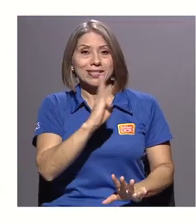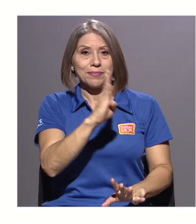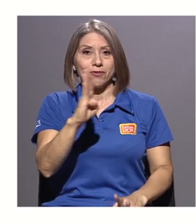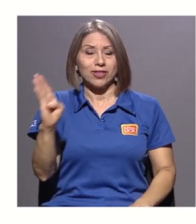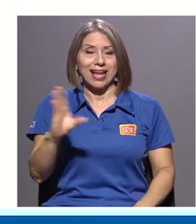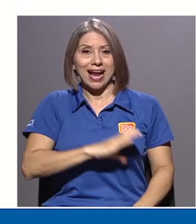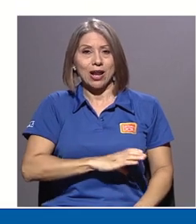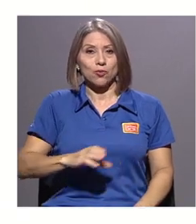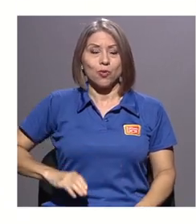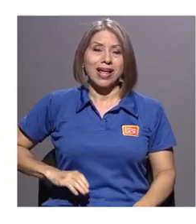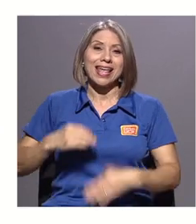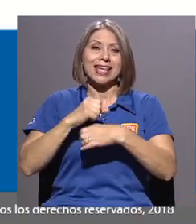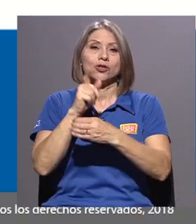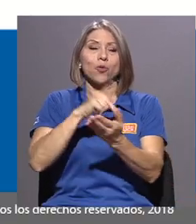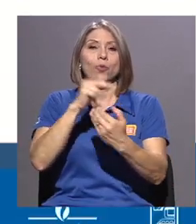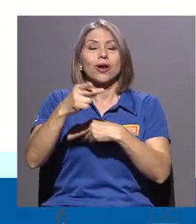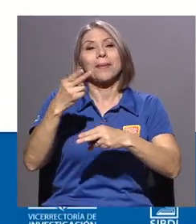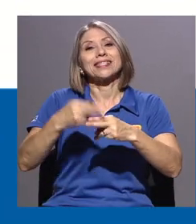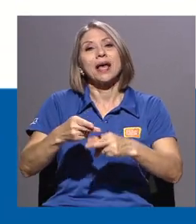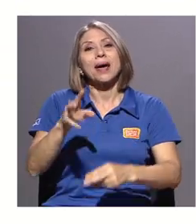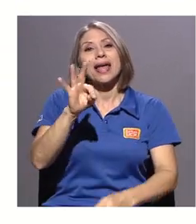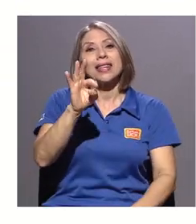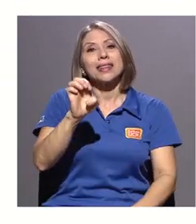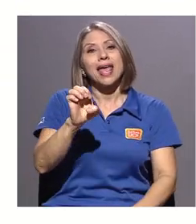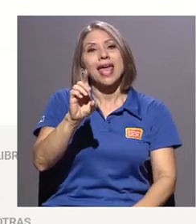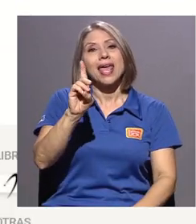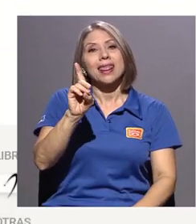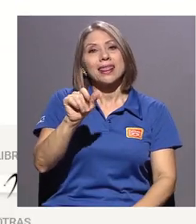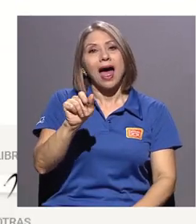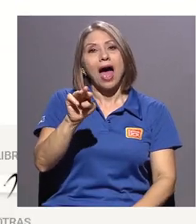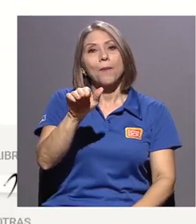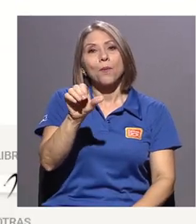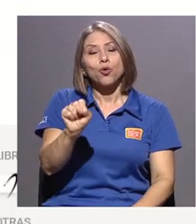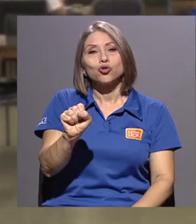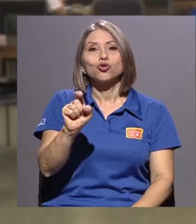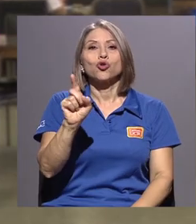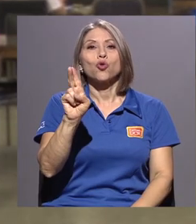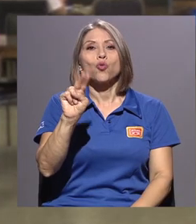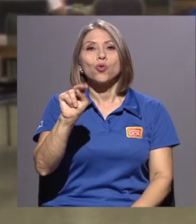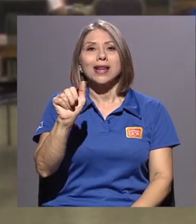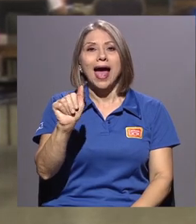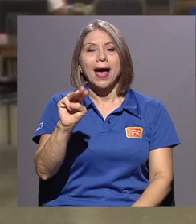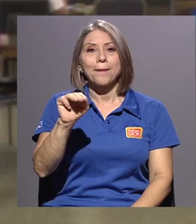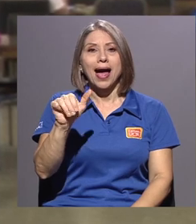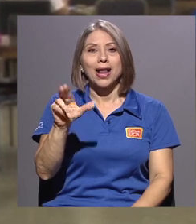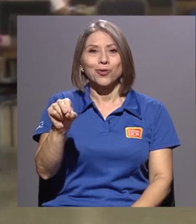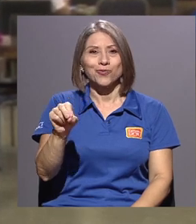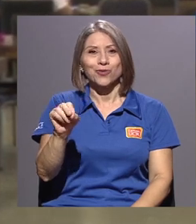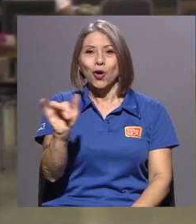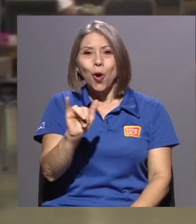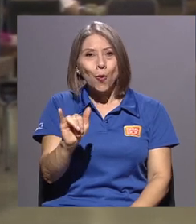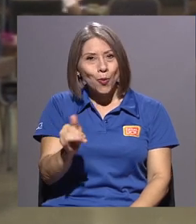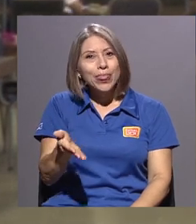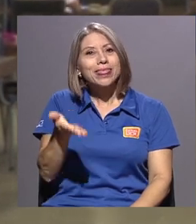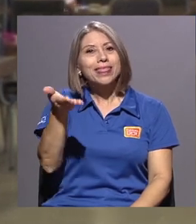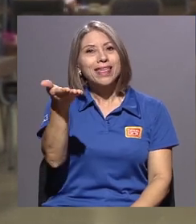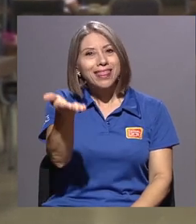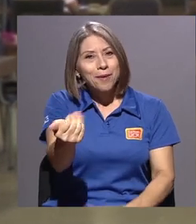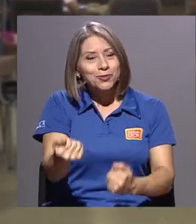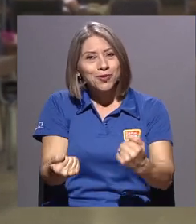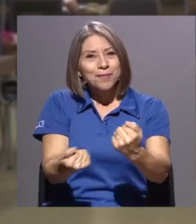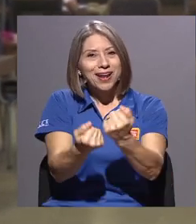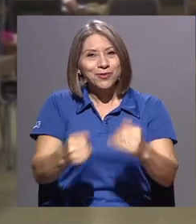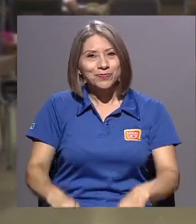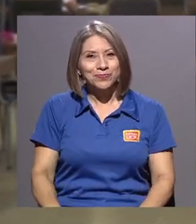el programa Te Damos Una Mano. Nos hemos dado cuenta de que los estudiantes de primer ingreso tienen una gran necesidad